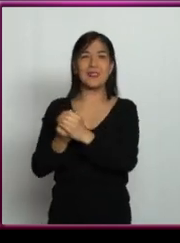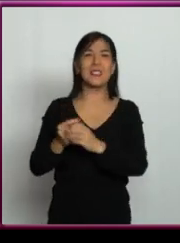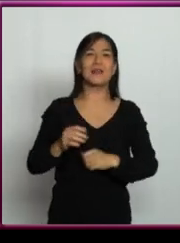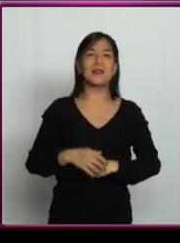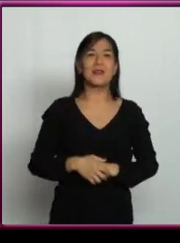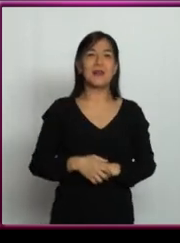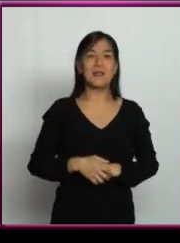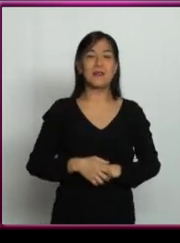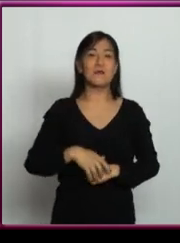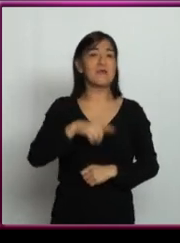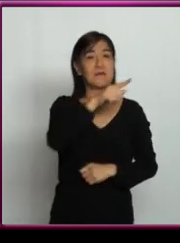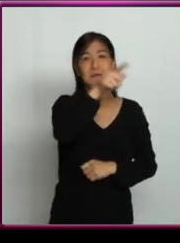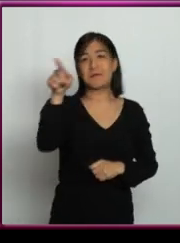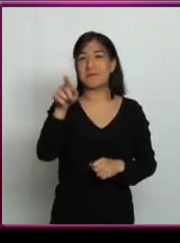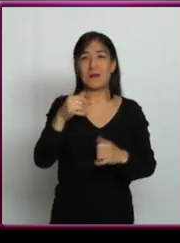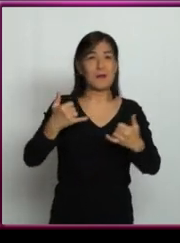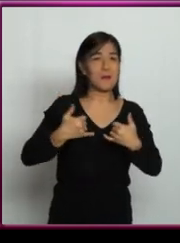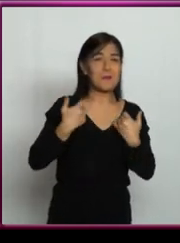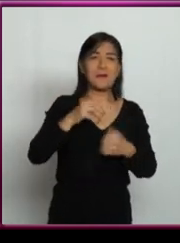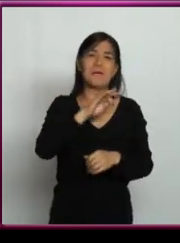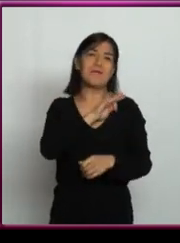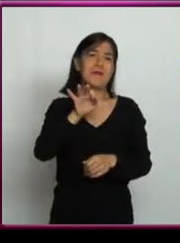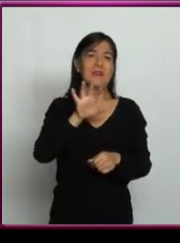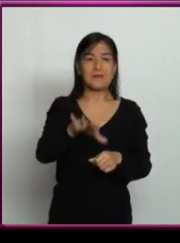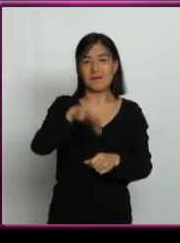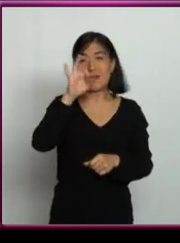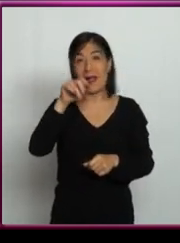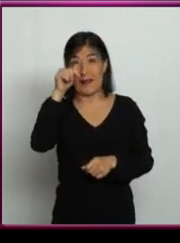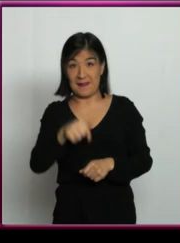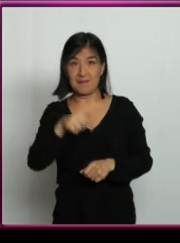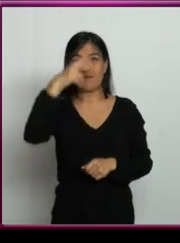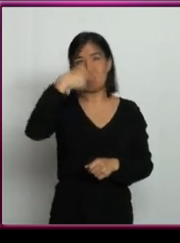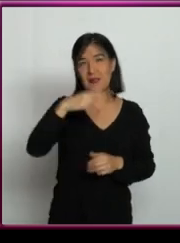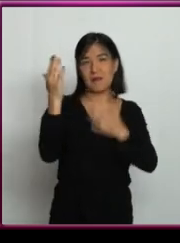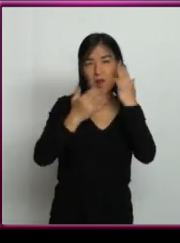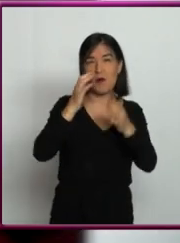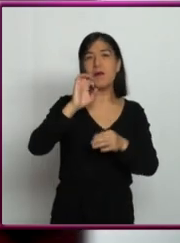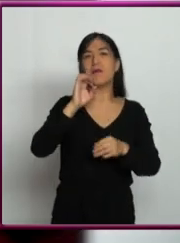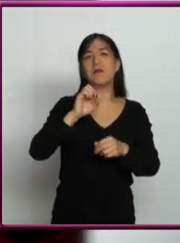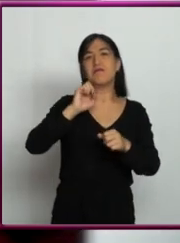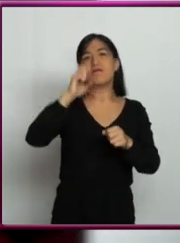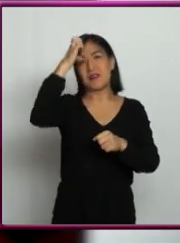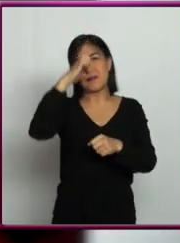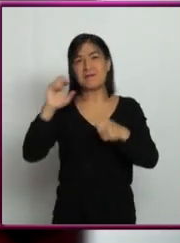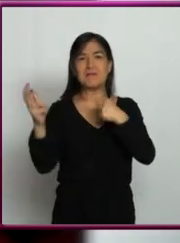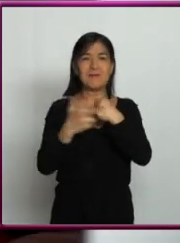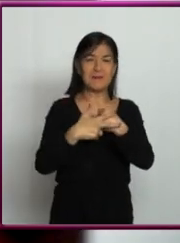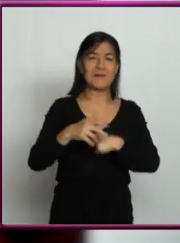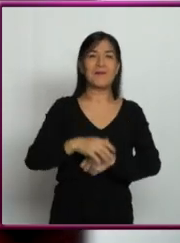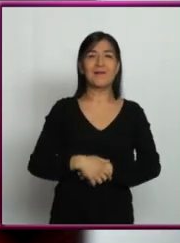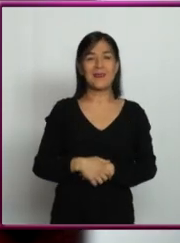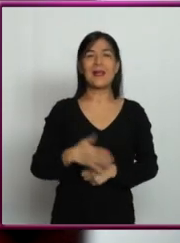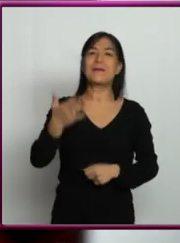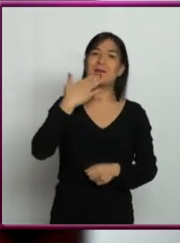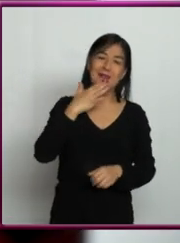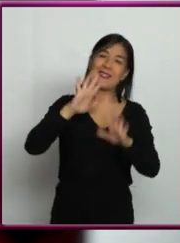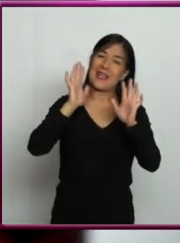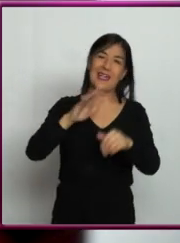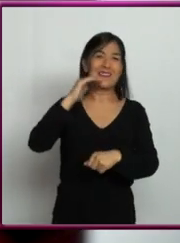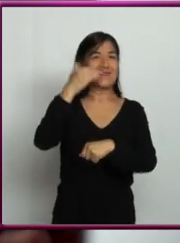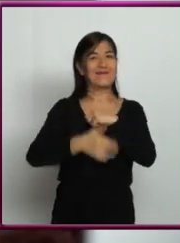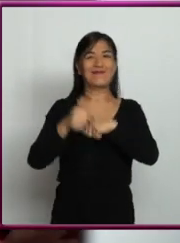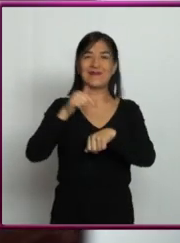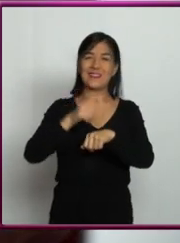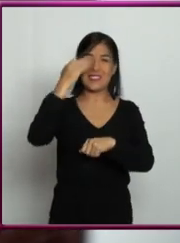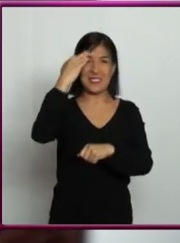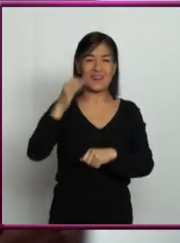y uno puede escoger ya sea hacerla aquí en México o en el extranjero. Muy bien, pues se nos acaba el tiempo Paco y